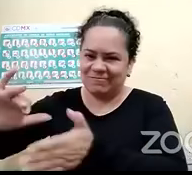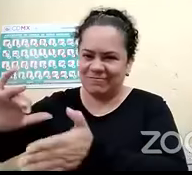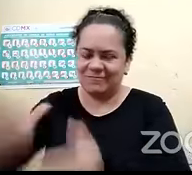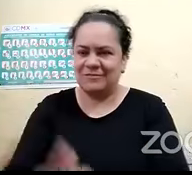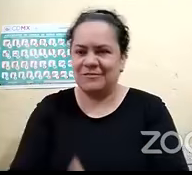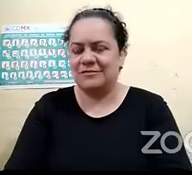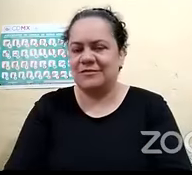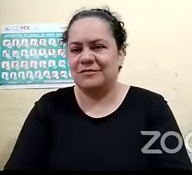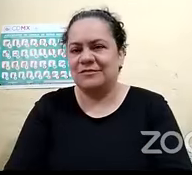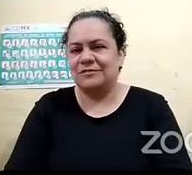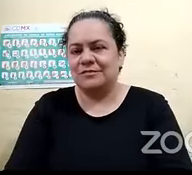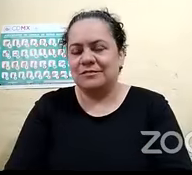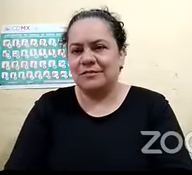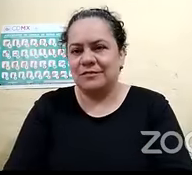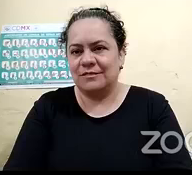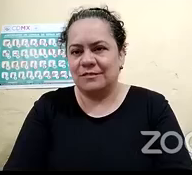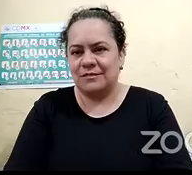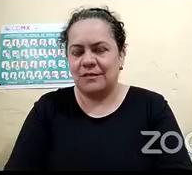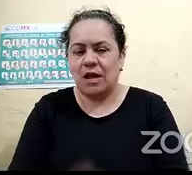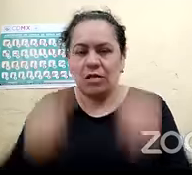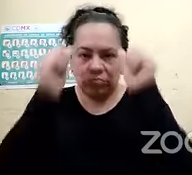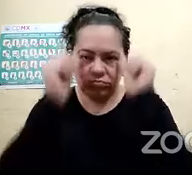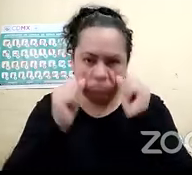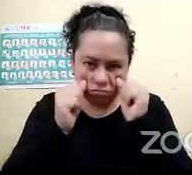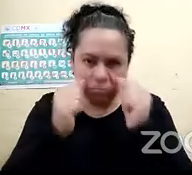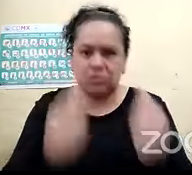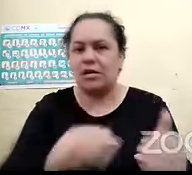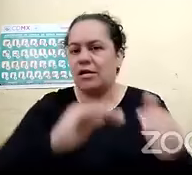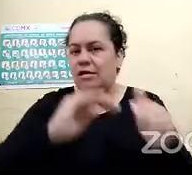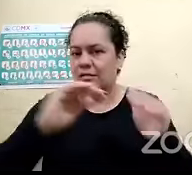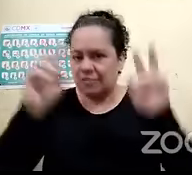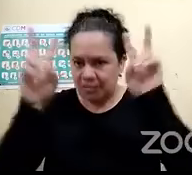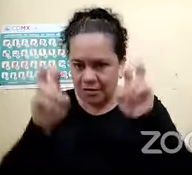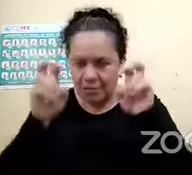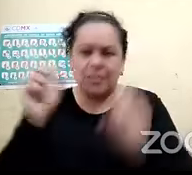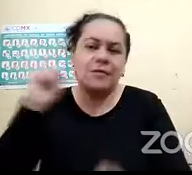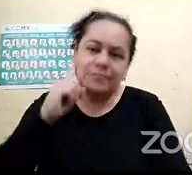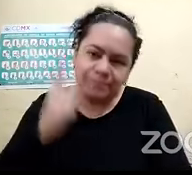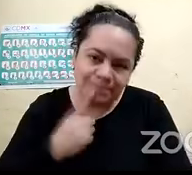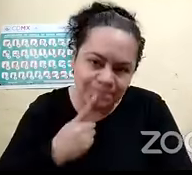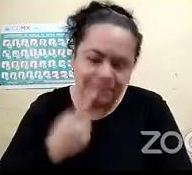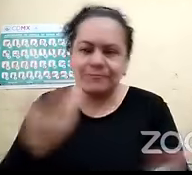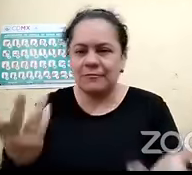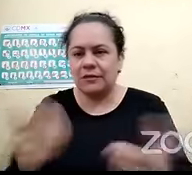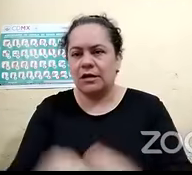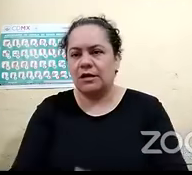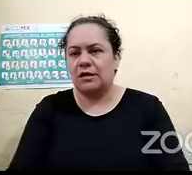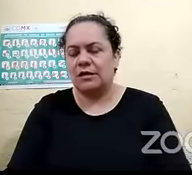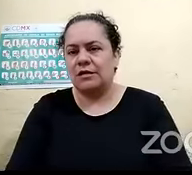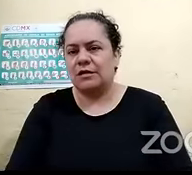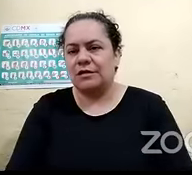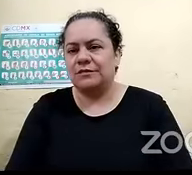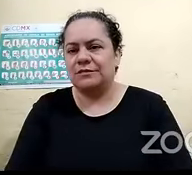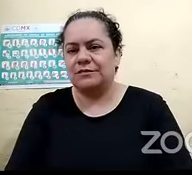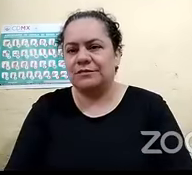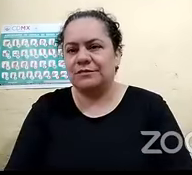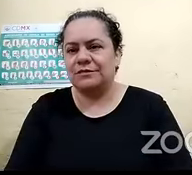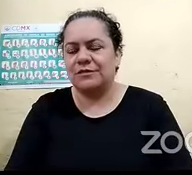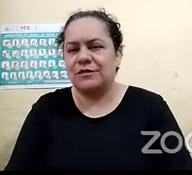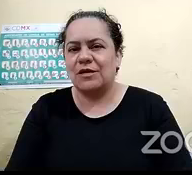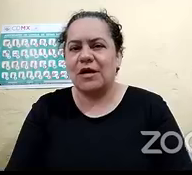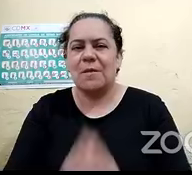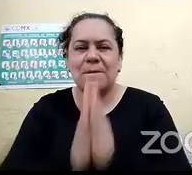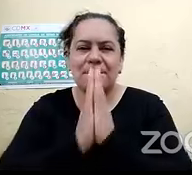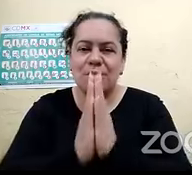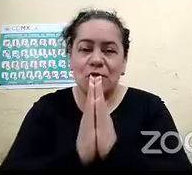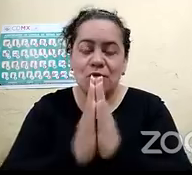para temas visuales y otro para temas de sordoseguera pero no nos podemos ir chicas sin que nos den por favor dos tips